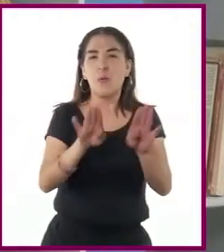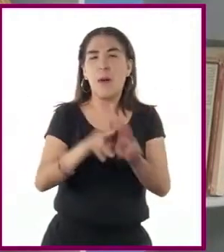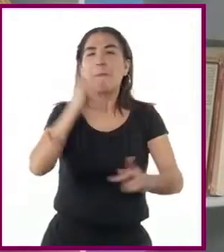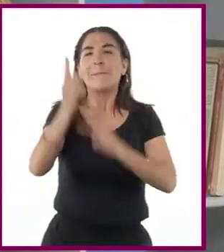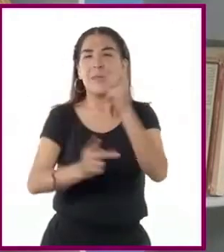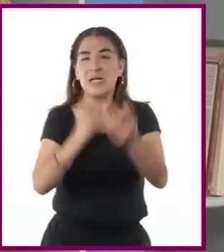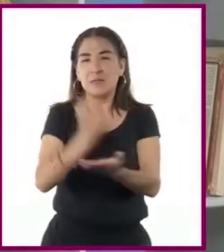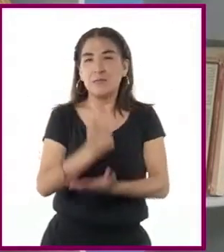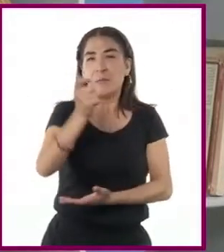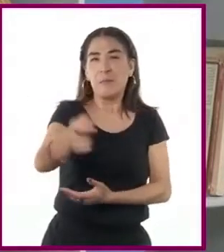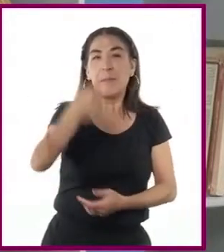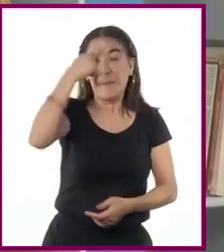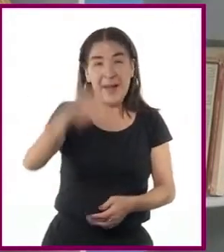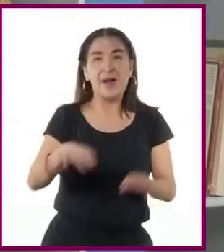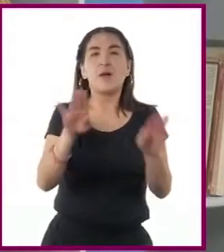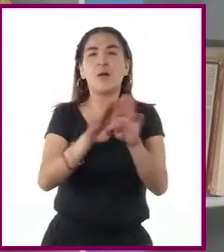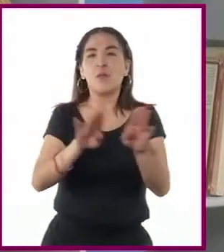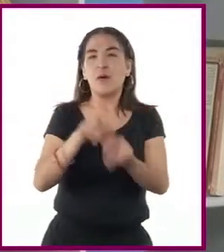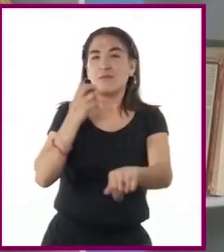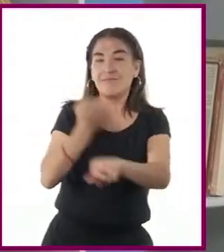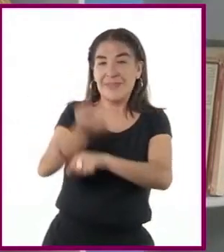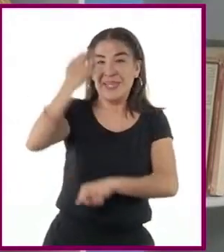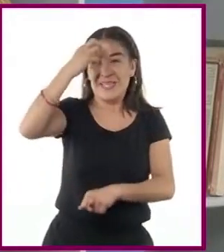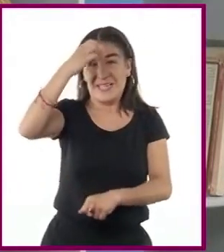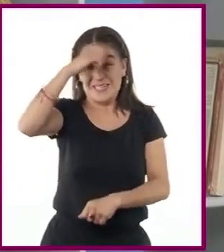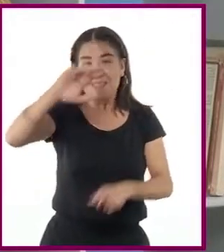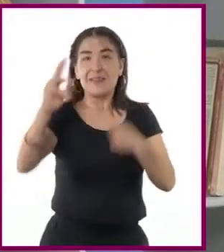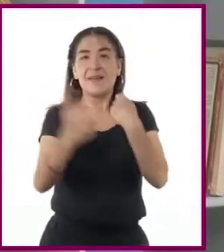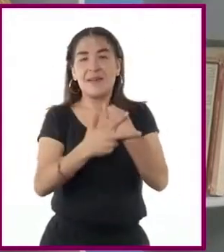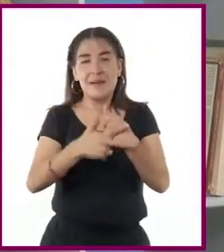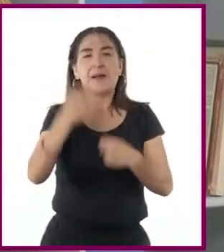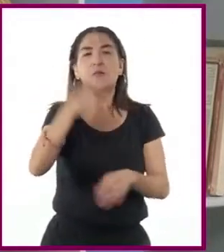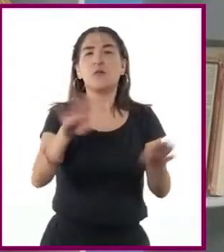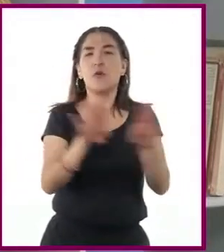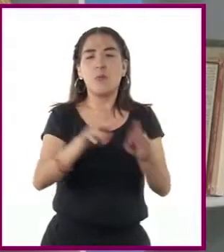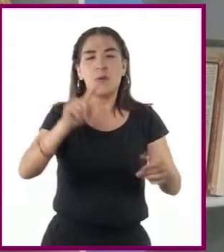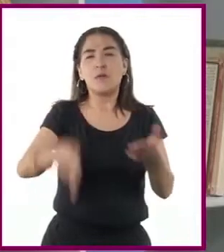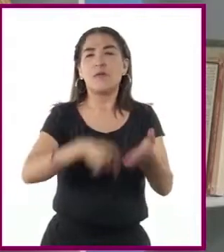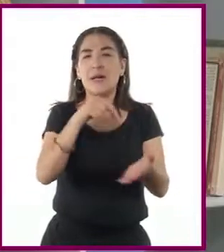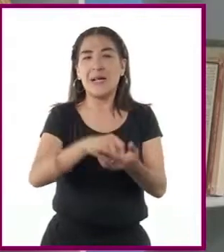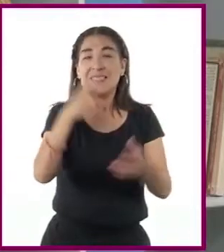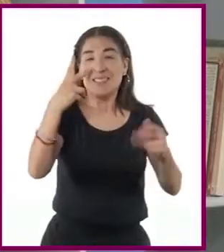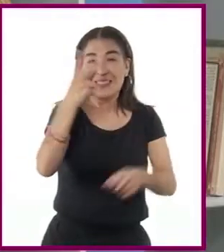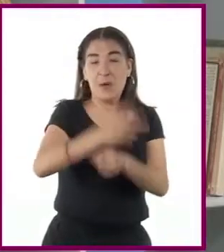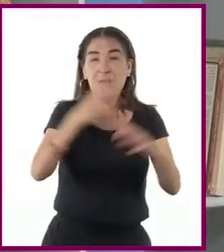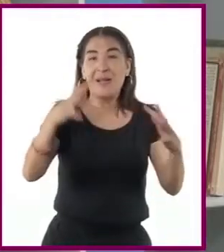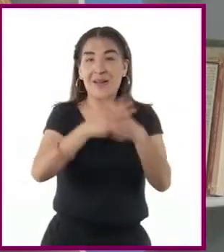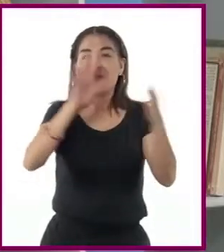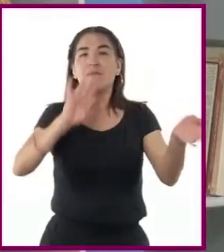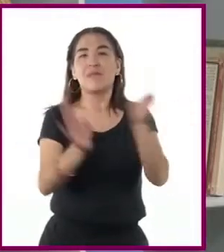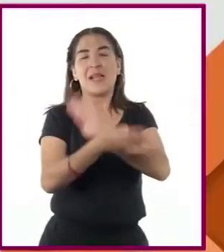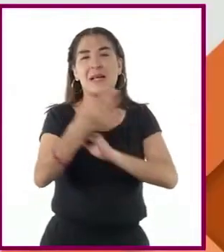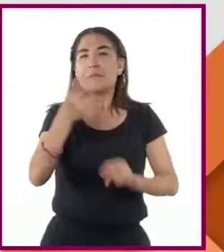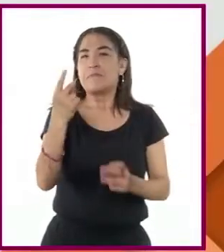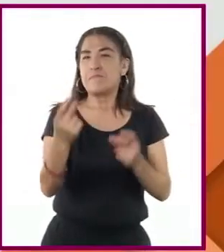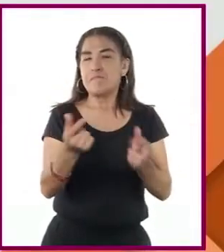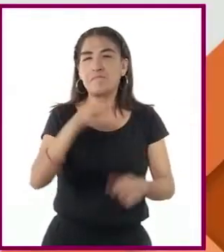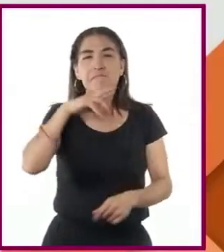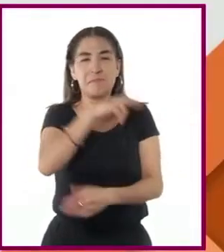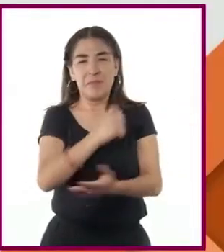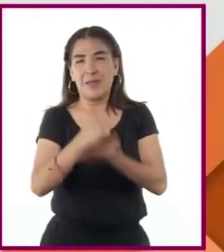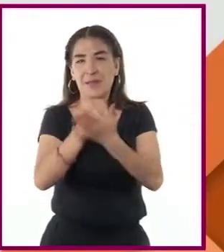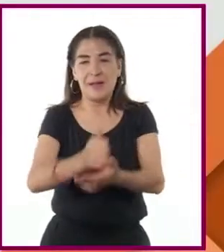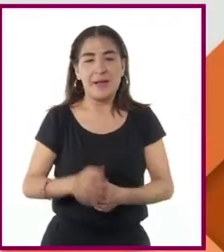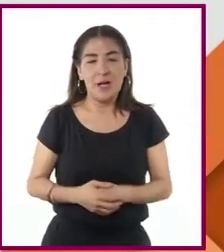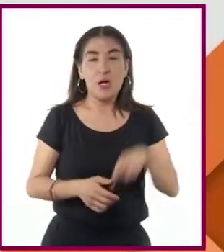una creciente inversión extranjera, los daños ocasionados por la Segunda Guerra Mundial fueron reducidos en relativamente poco tiempo. Del lado